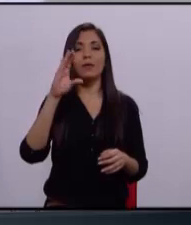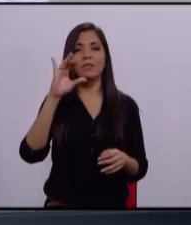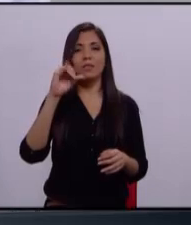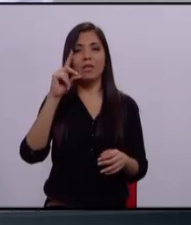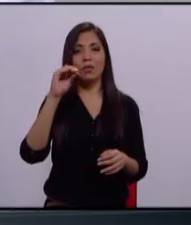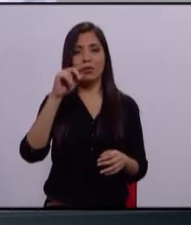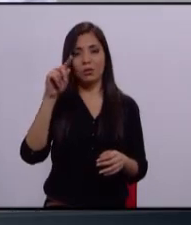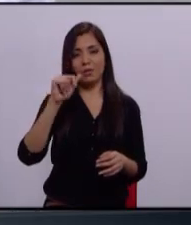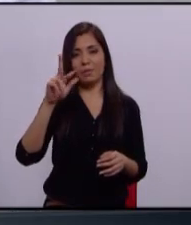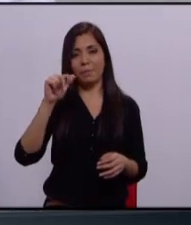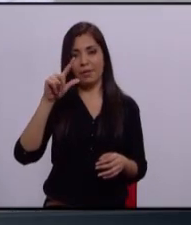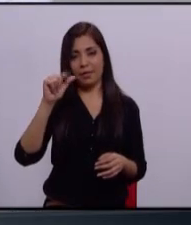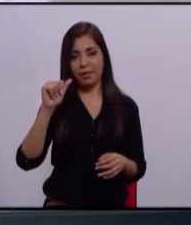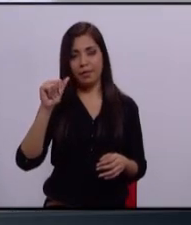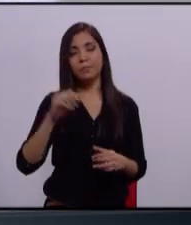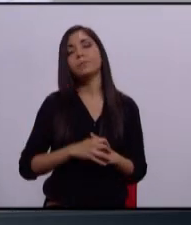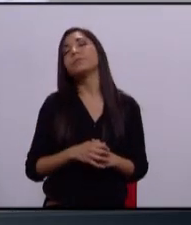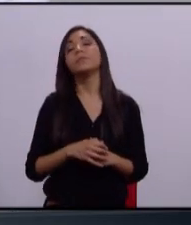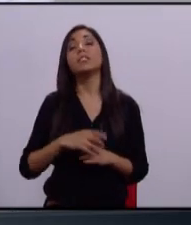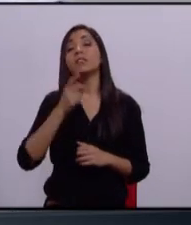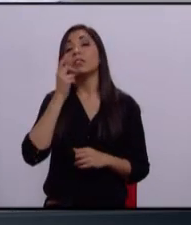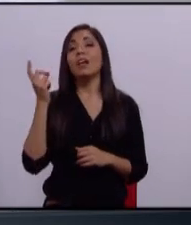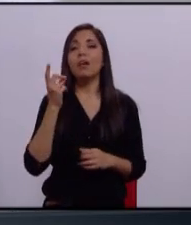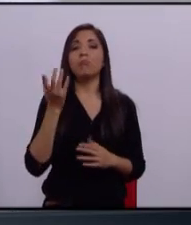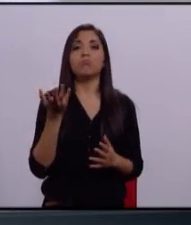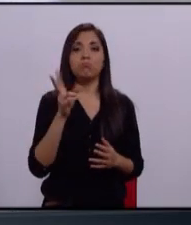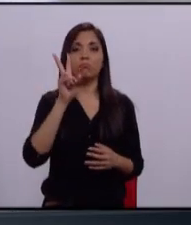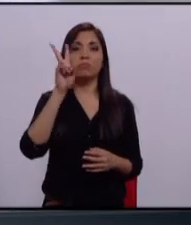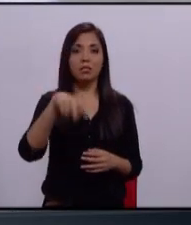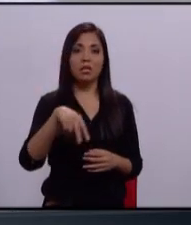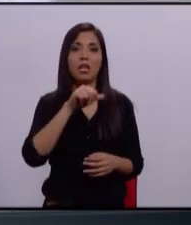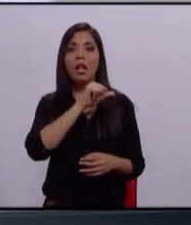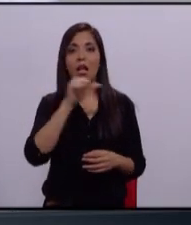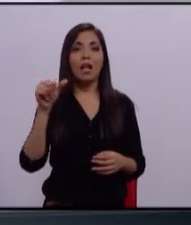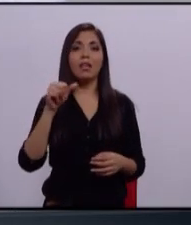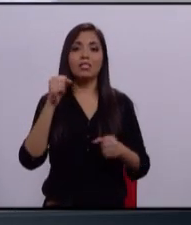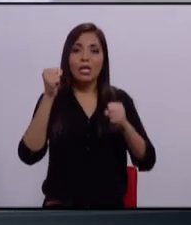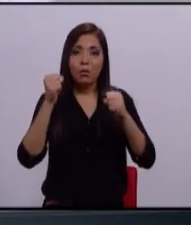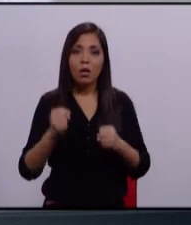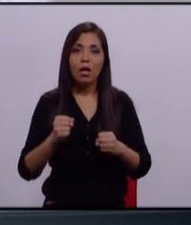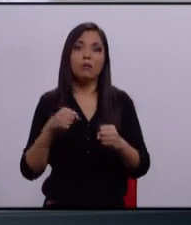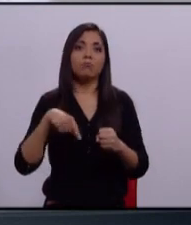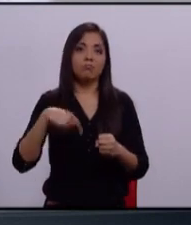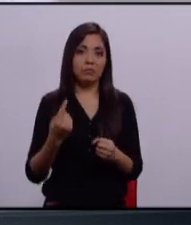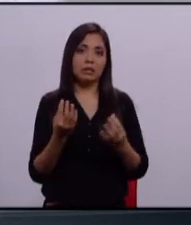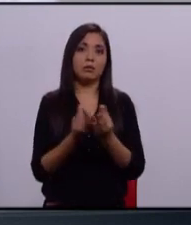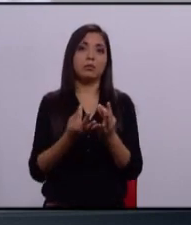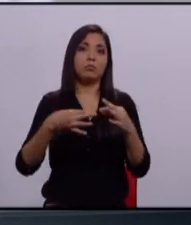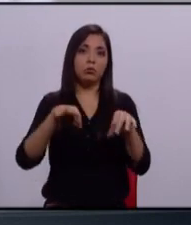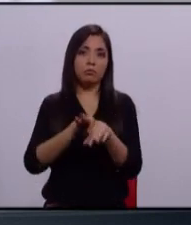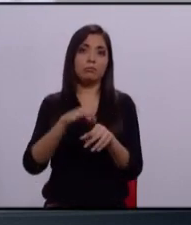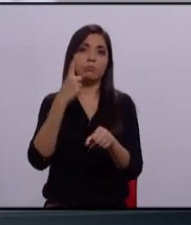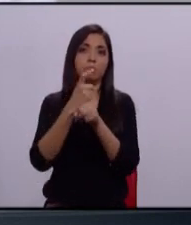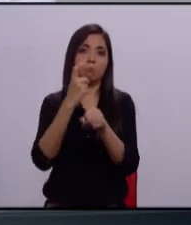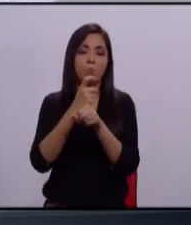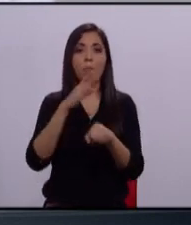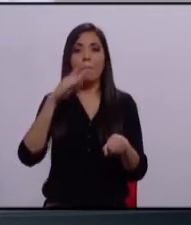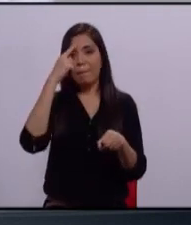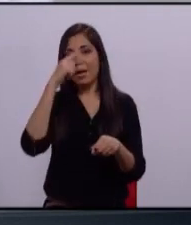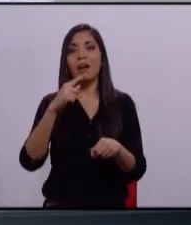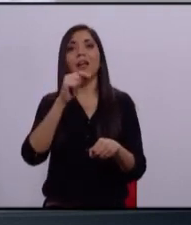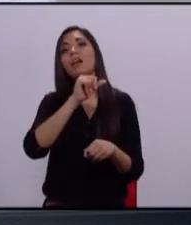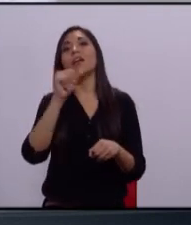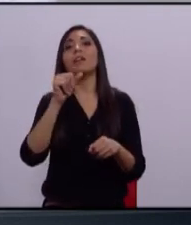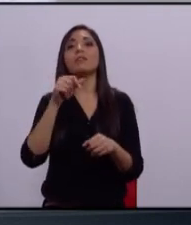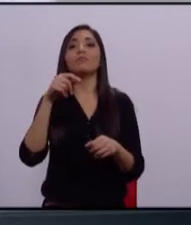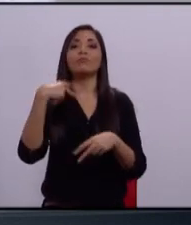Sin lugar a dudas el tema de seguridad es importante y es prioritario para las políticas públicas que